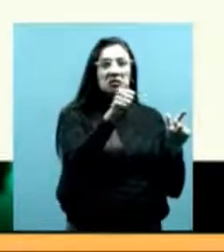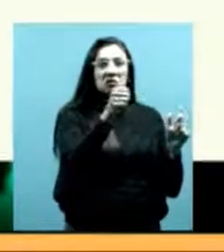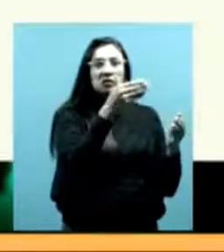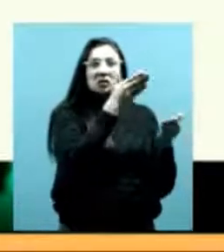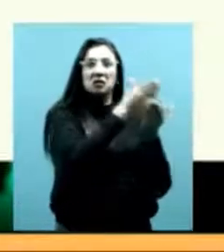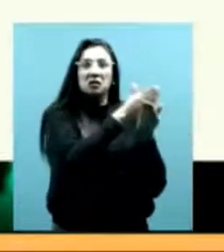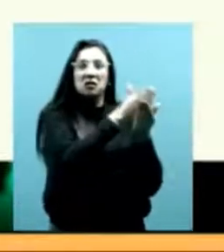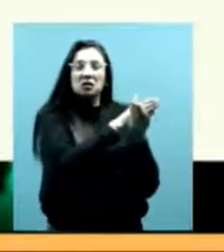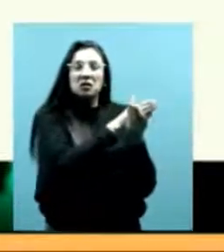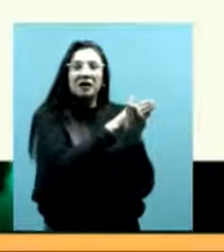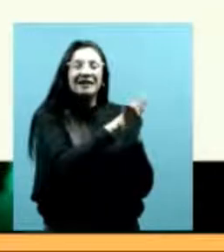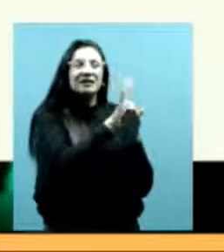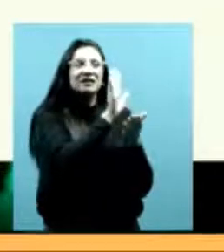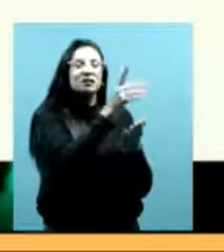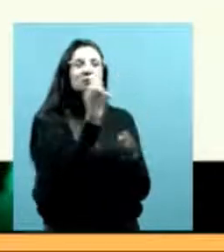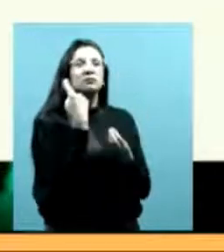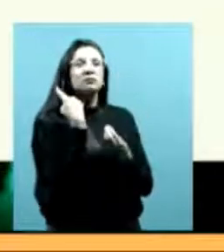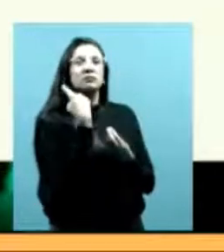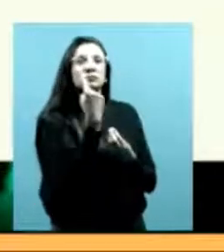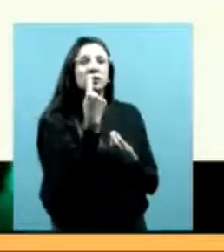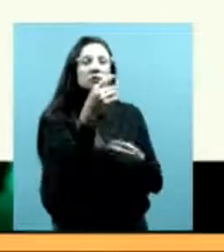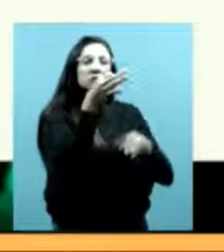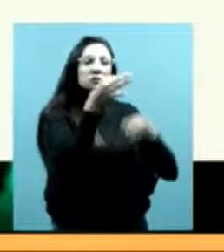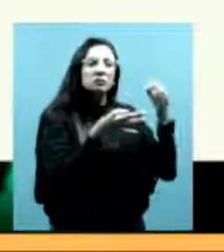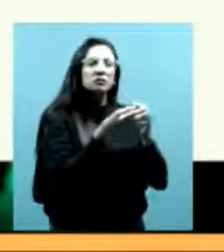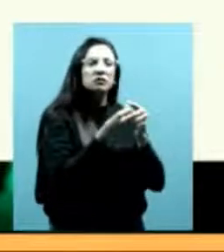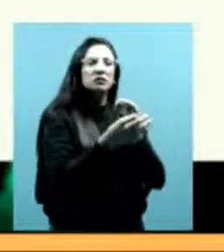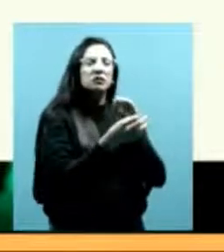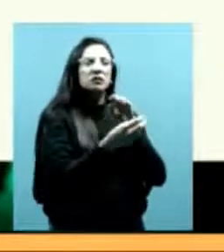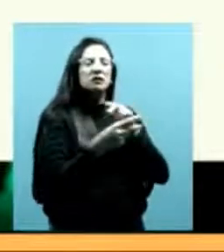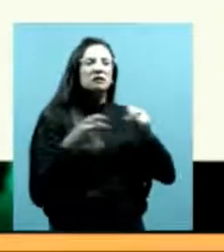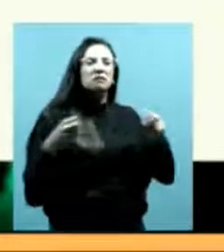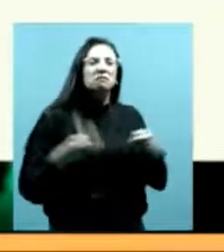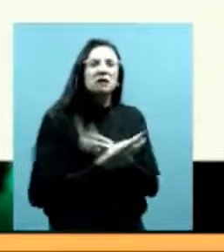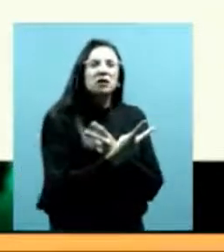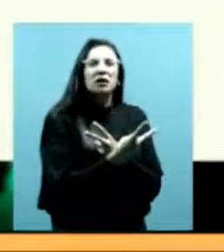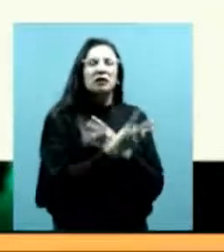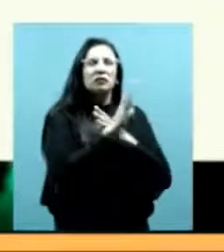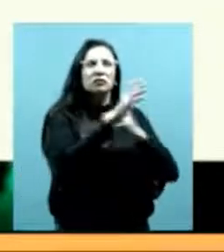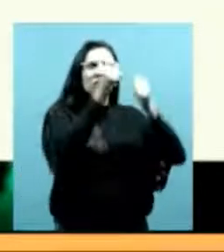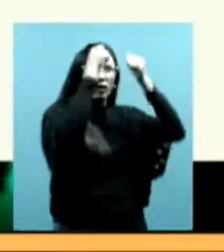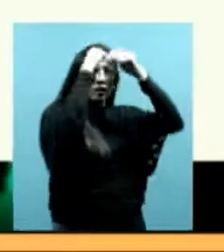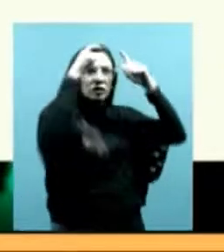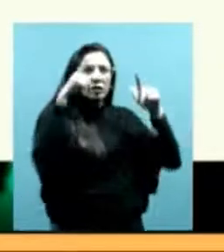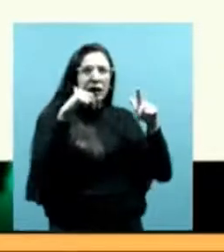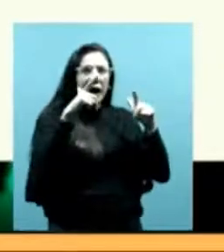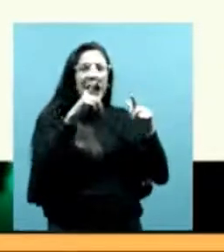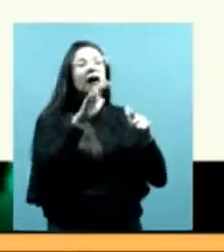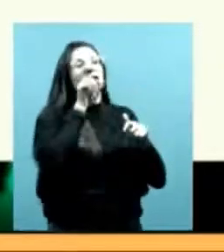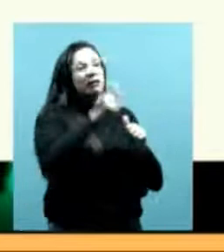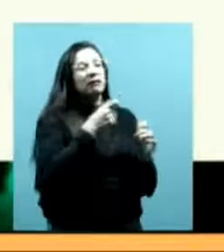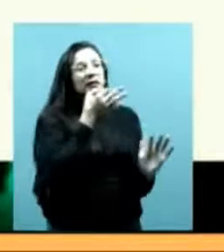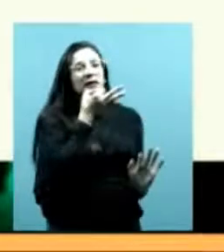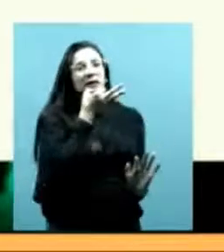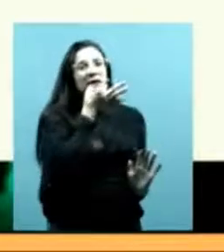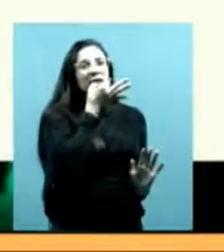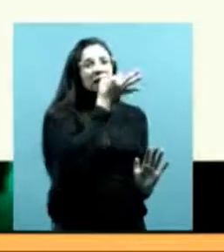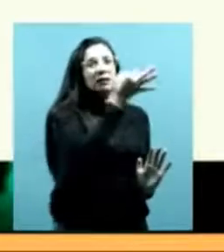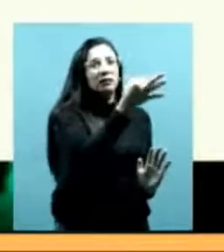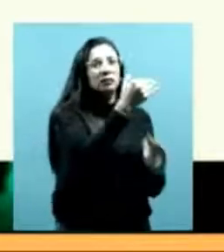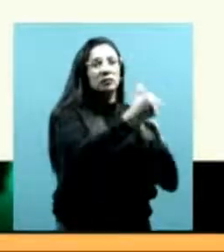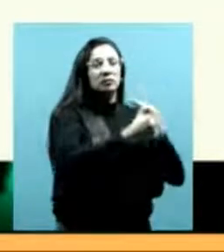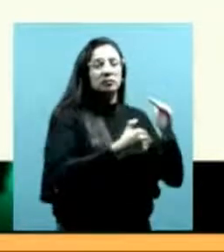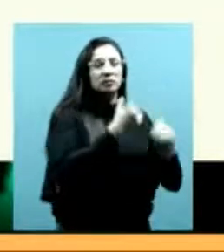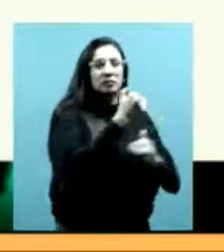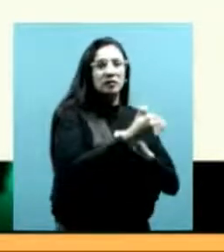burocracia que es buscar evidencias de injusticia violencia despojo por parte del Estado para denunciar los procedimientos de